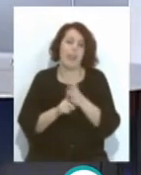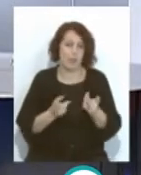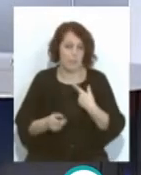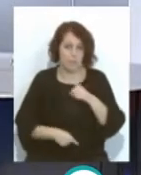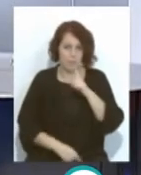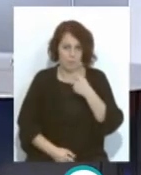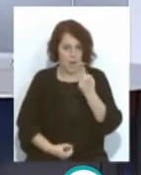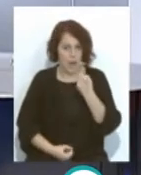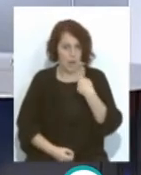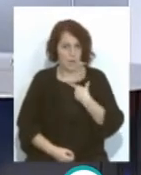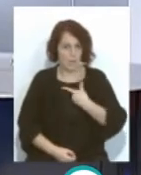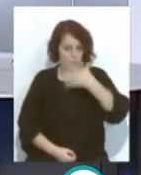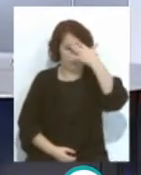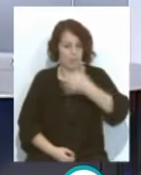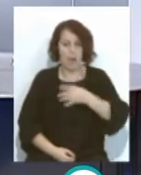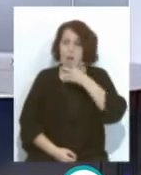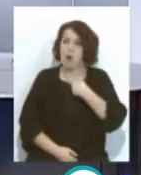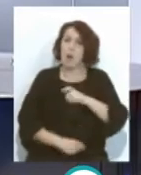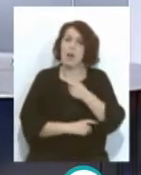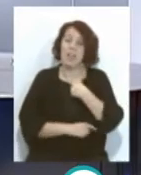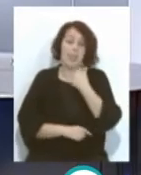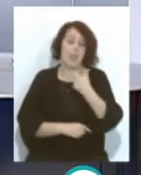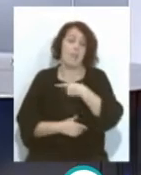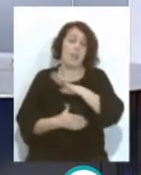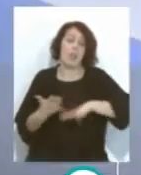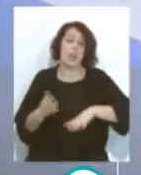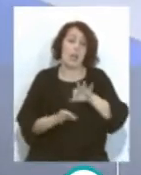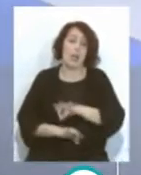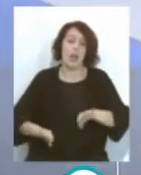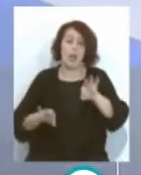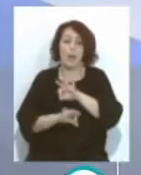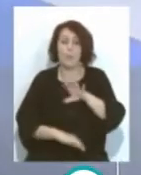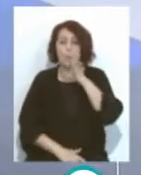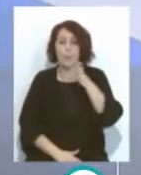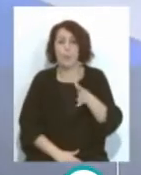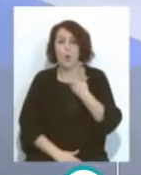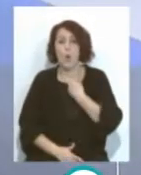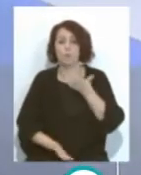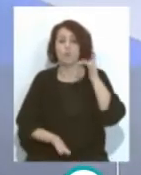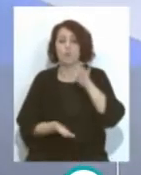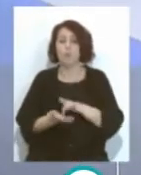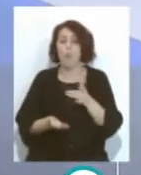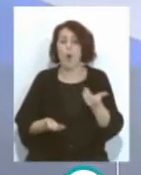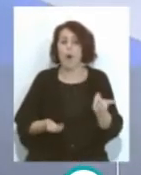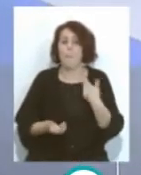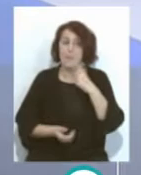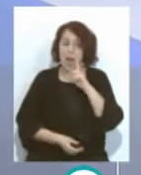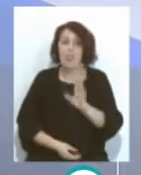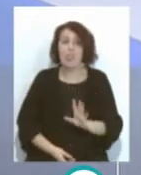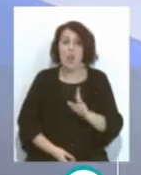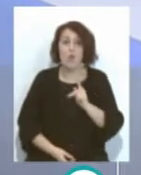Que ahora han ganado Y ya no decimos nada Del FC Barcelona También Que ha entrado También Parece que